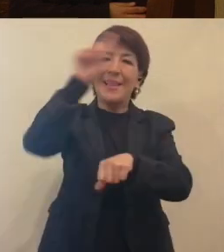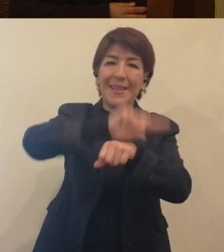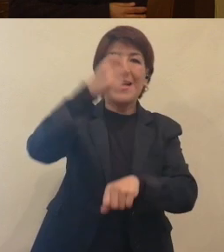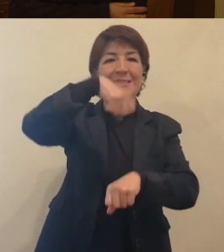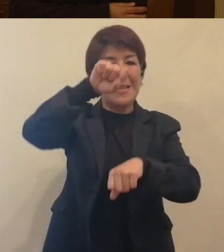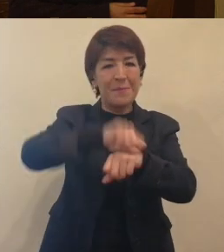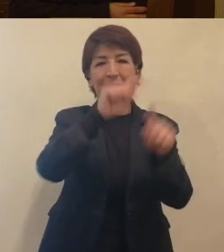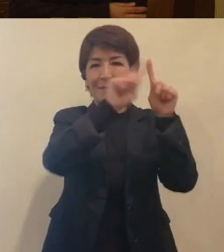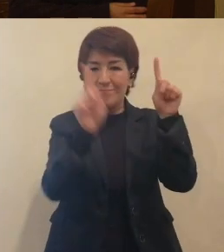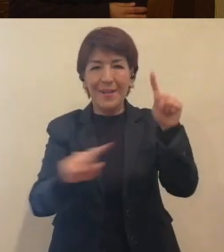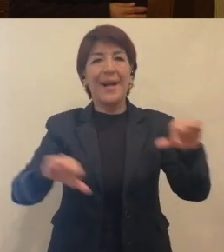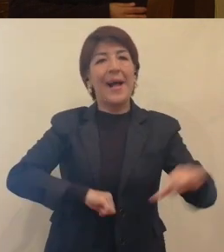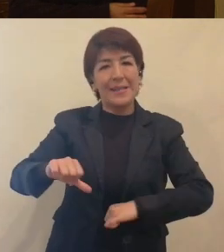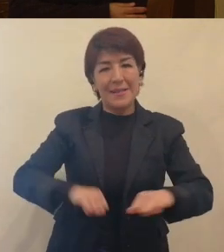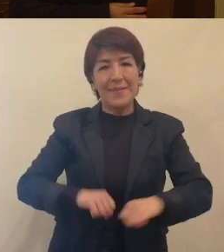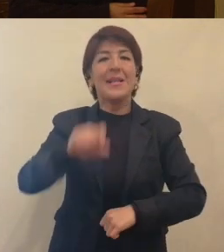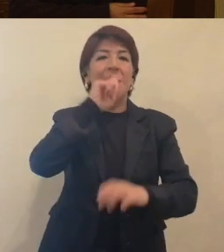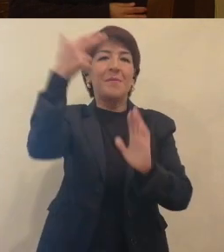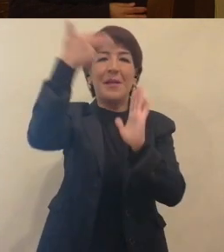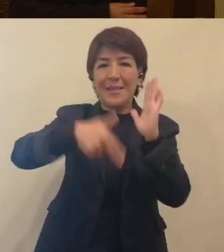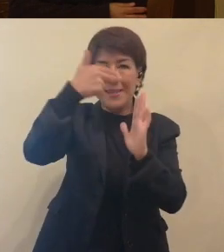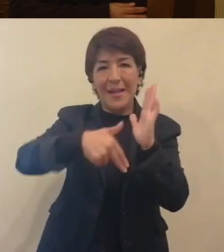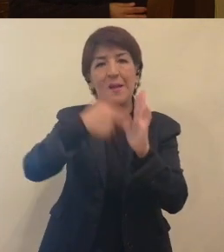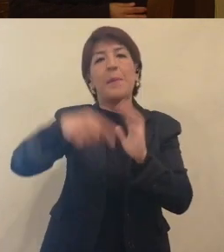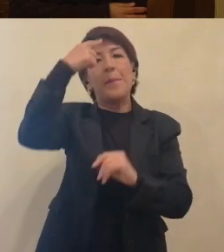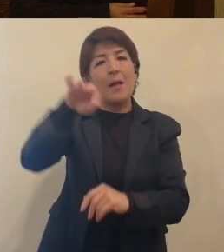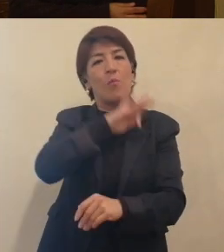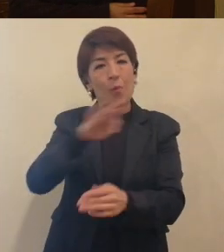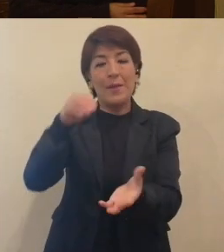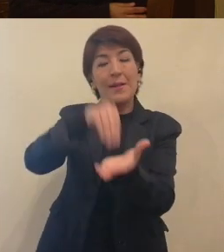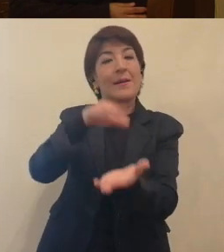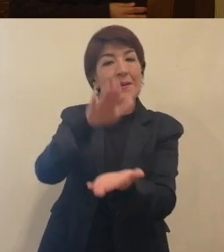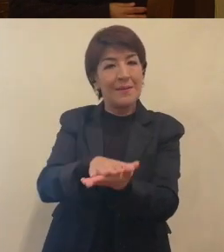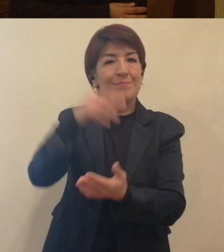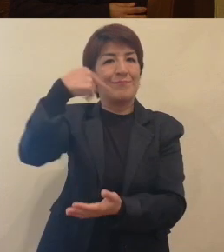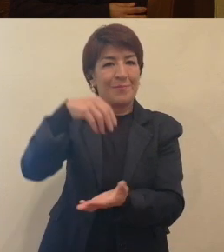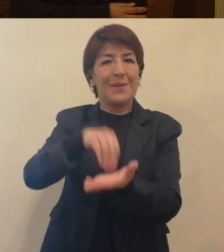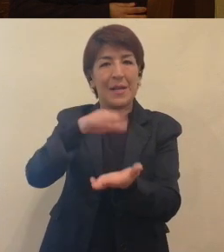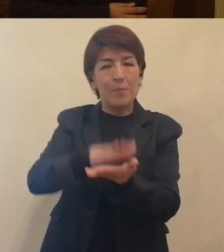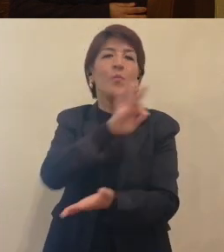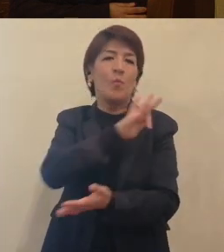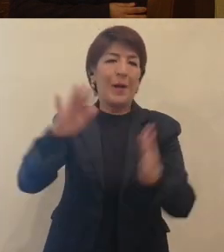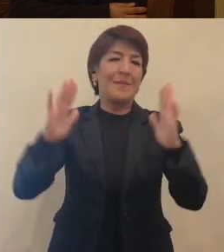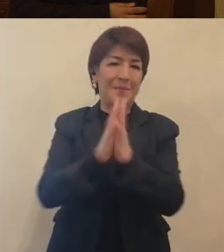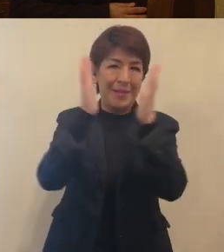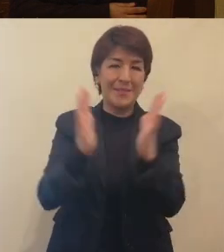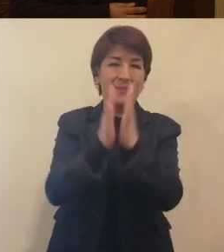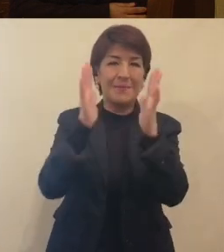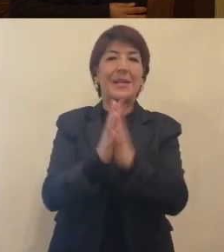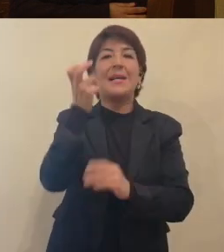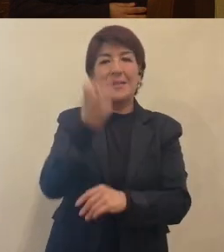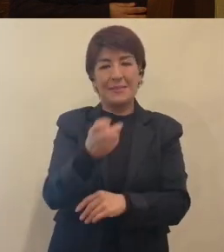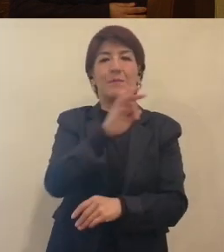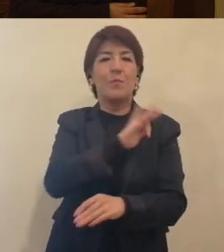los eventos que tenemos, los talleres, para que puedan inscribirse y puedan participar también.